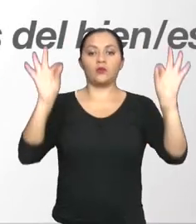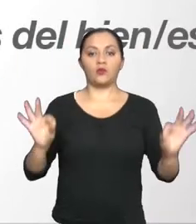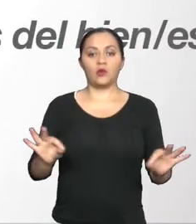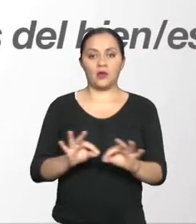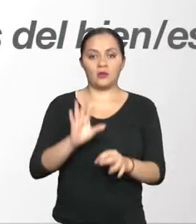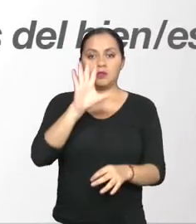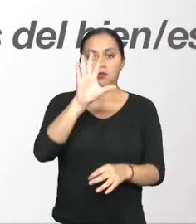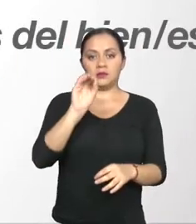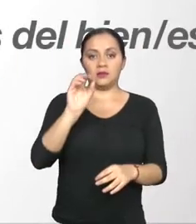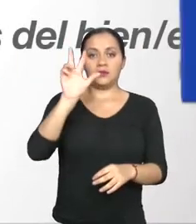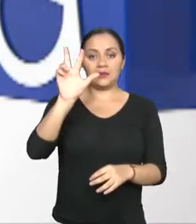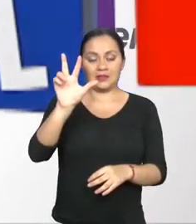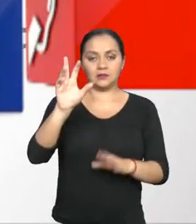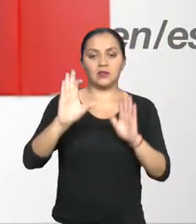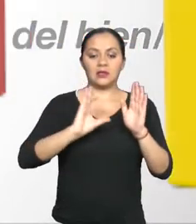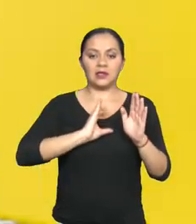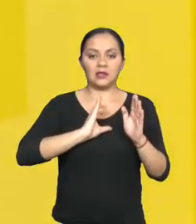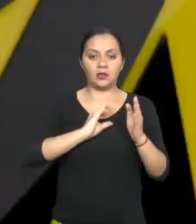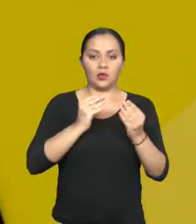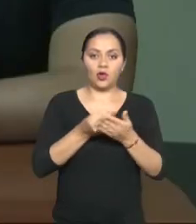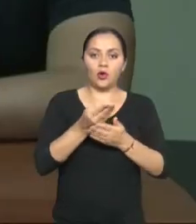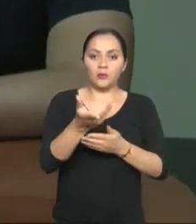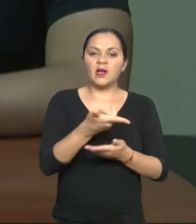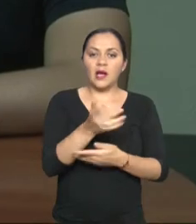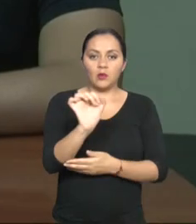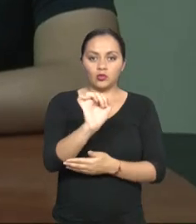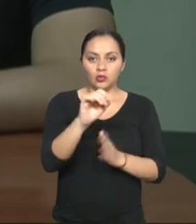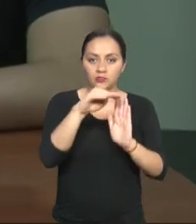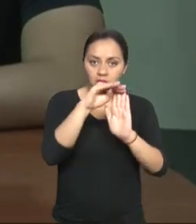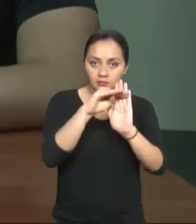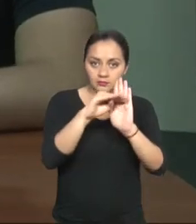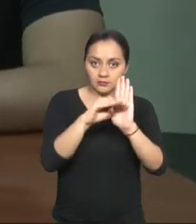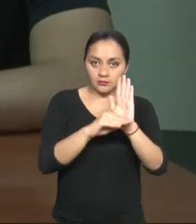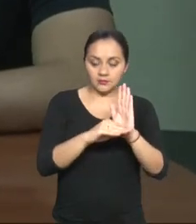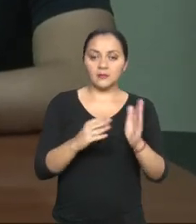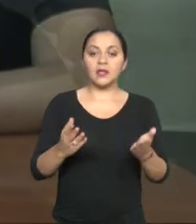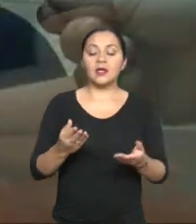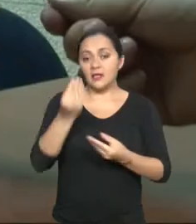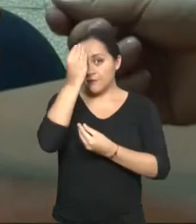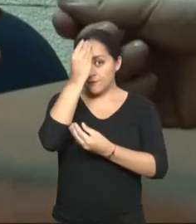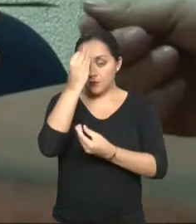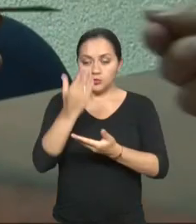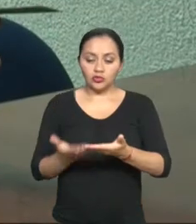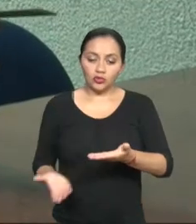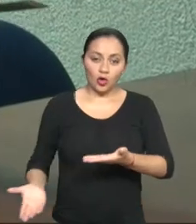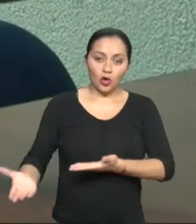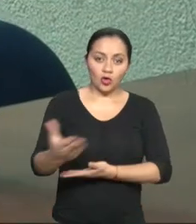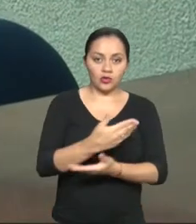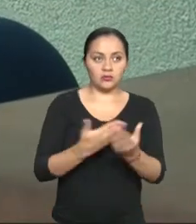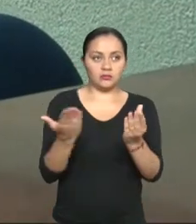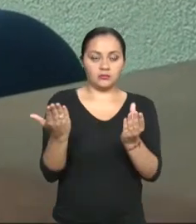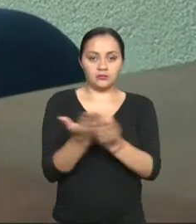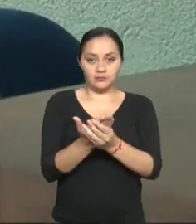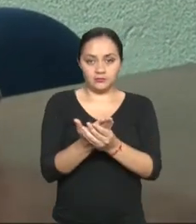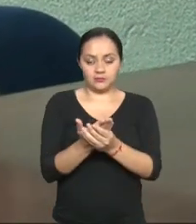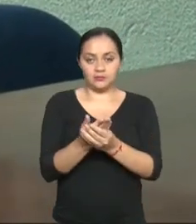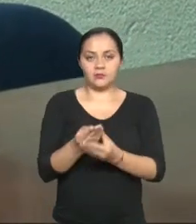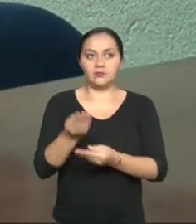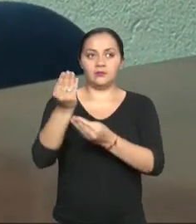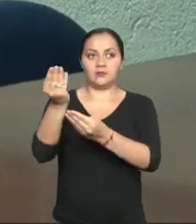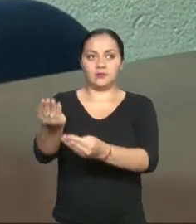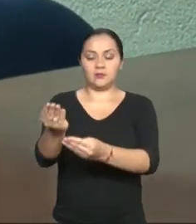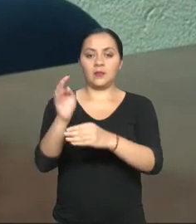Especificaciones Técnicas del Bien. Toda esta información es recopilada por los equipos calificadores a nivel nacional.